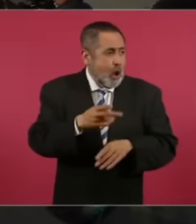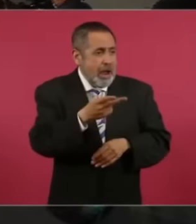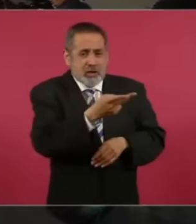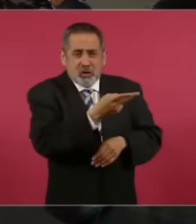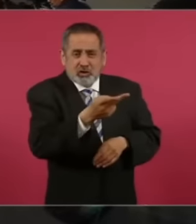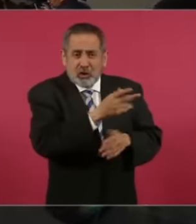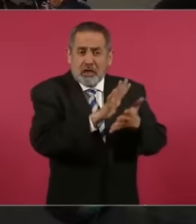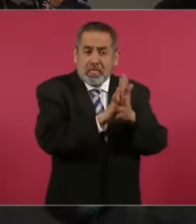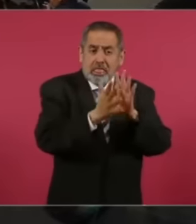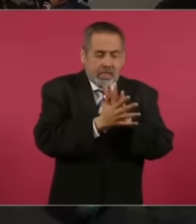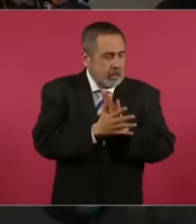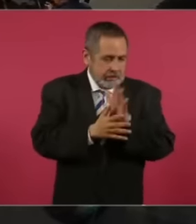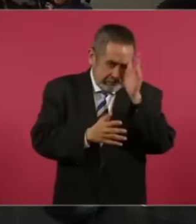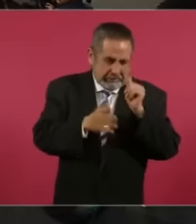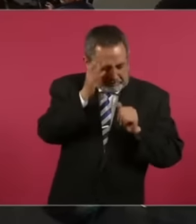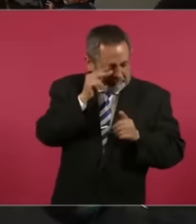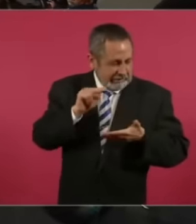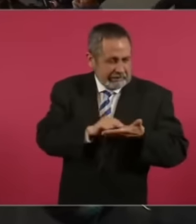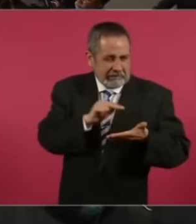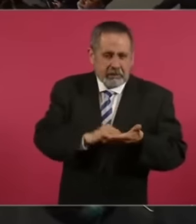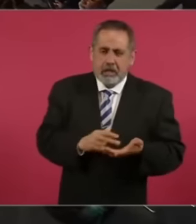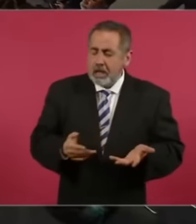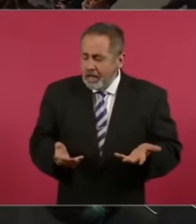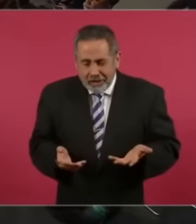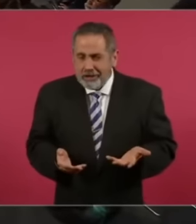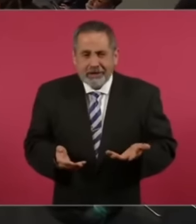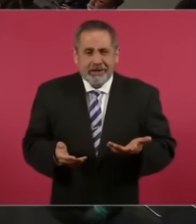Importantísimo Porque no es Lo mismo